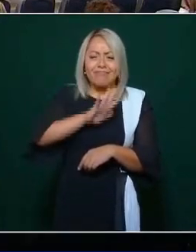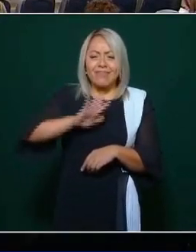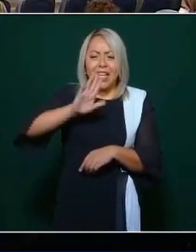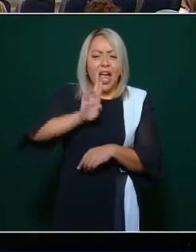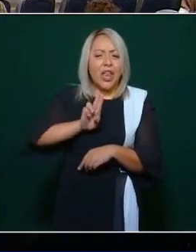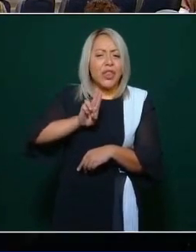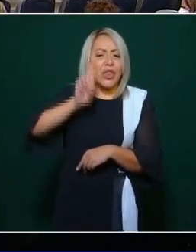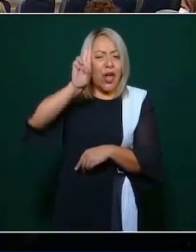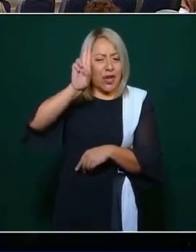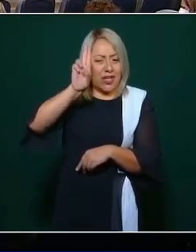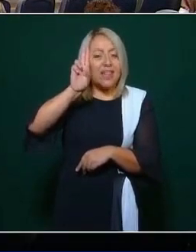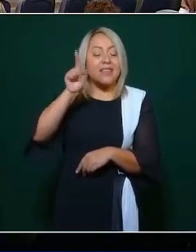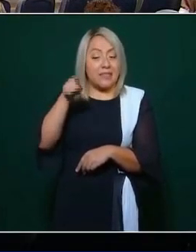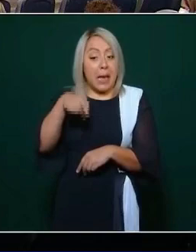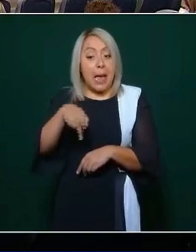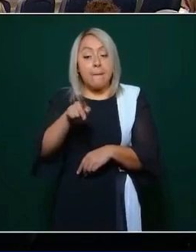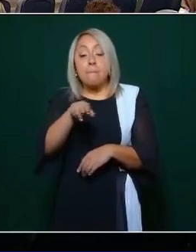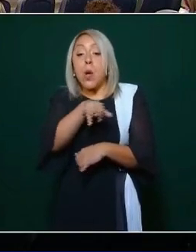ya al final del porfiriato